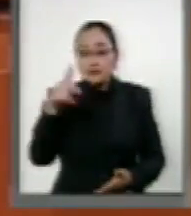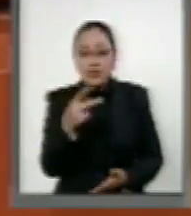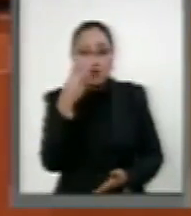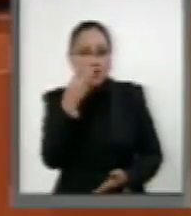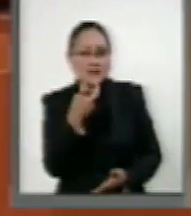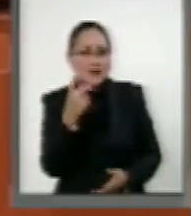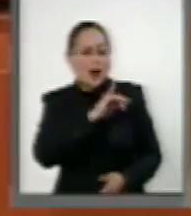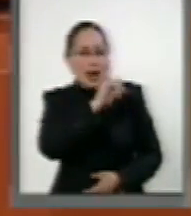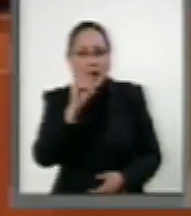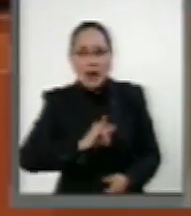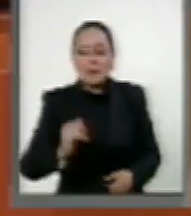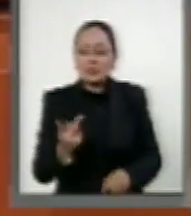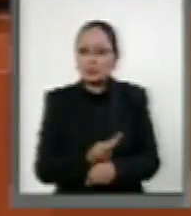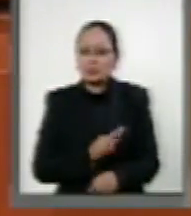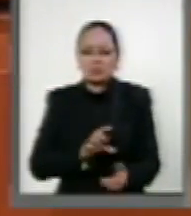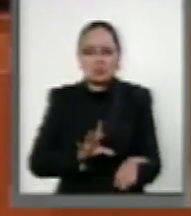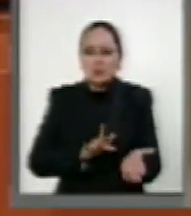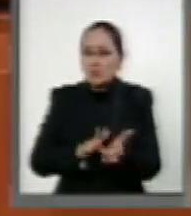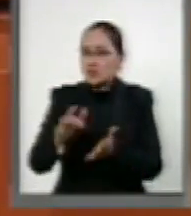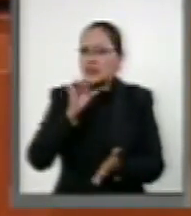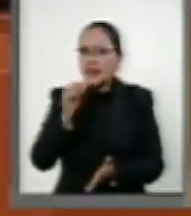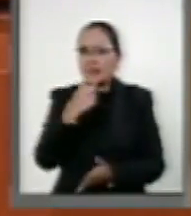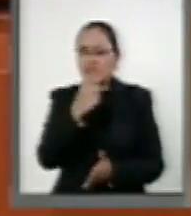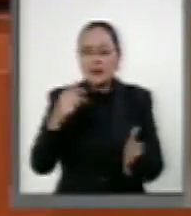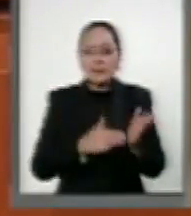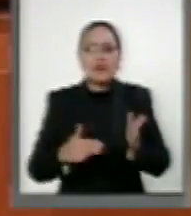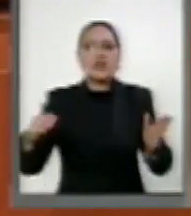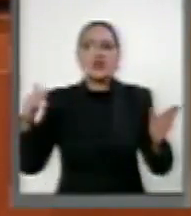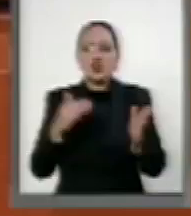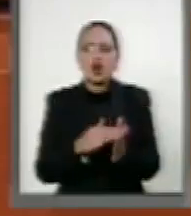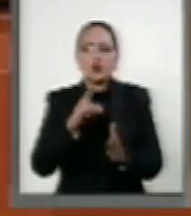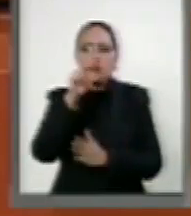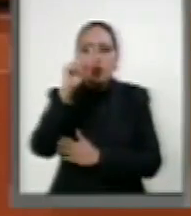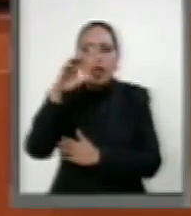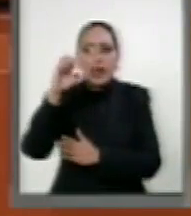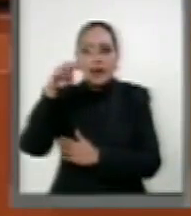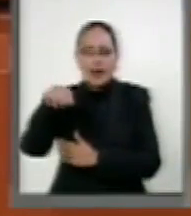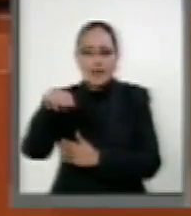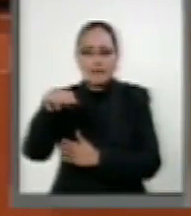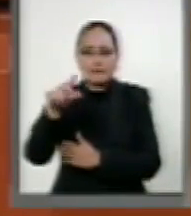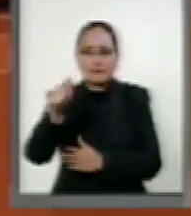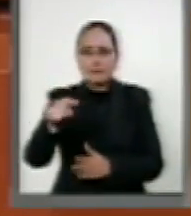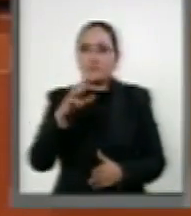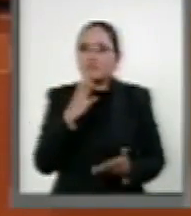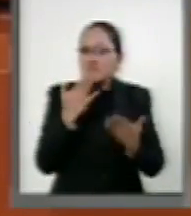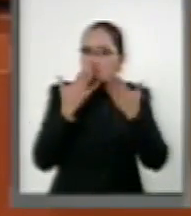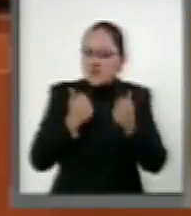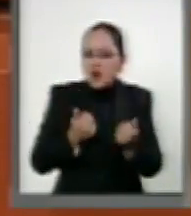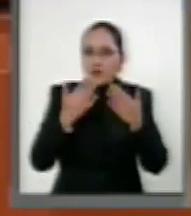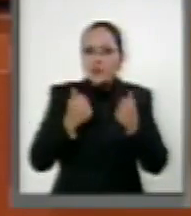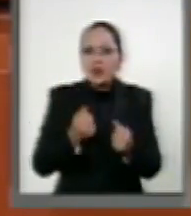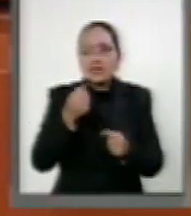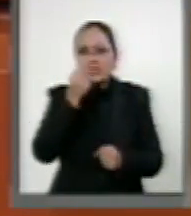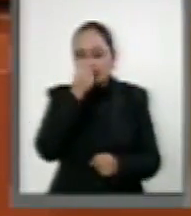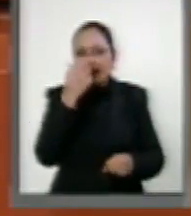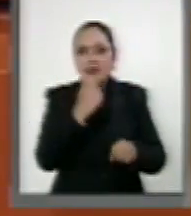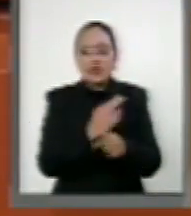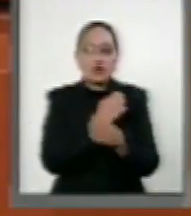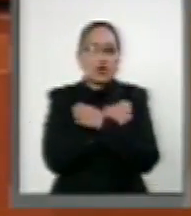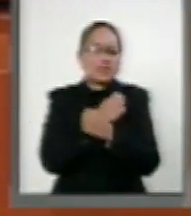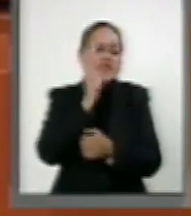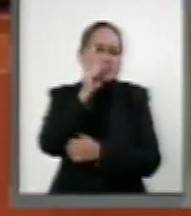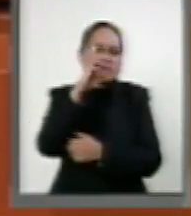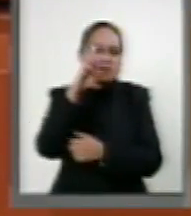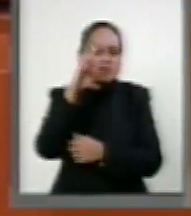nunca ocurrió. Los 100 millones de pesos recibidos por la UAM llegaron vía las economías de la Secretaría de Educación Pública